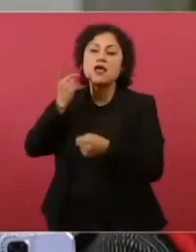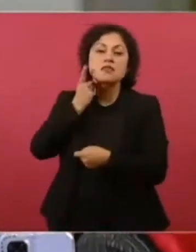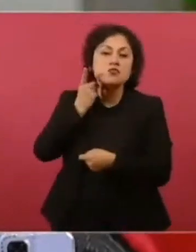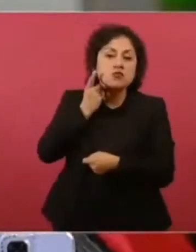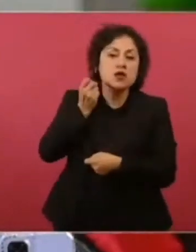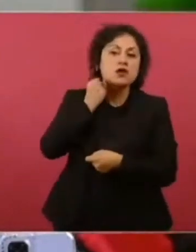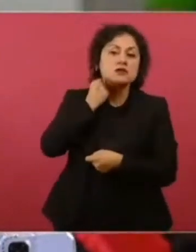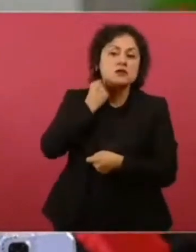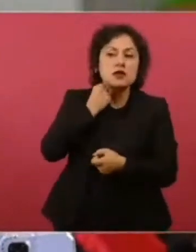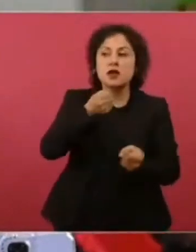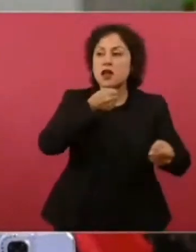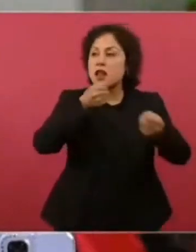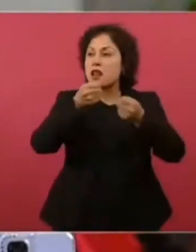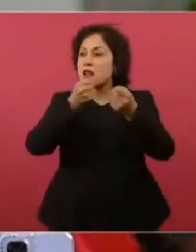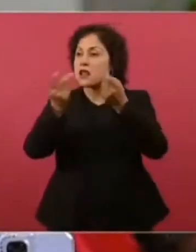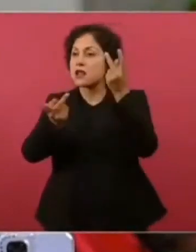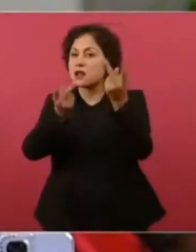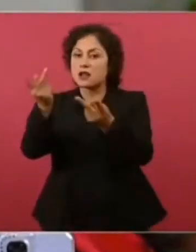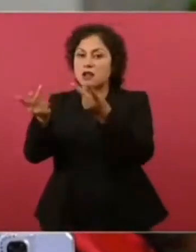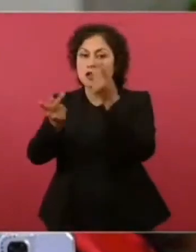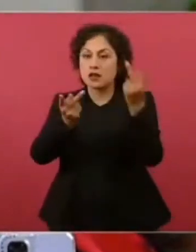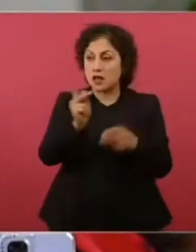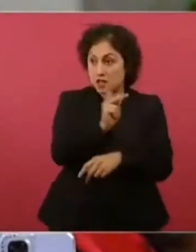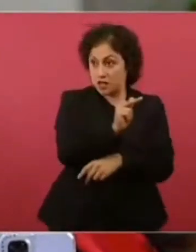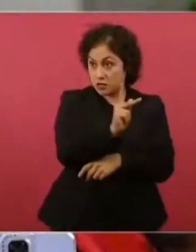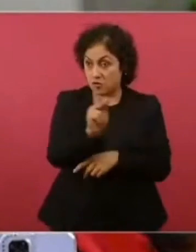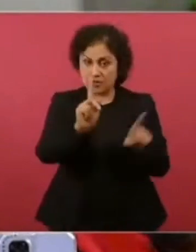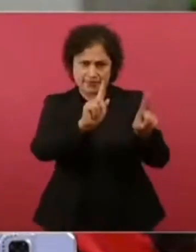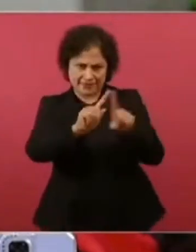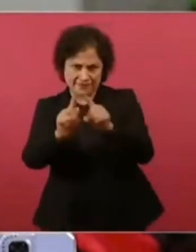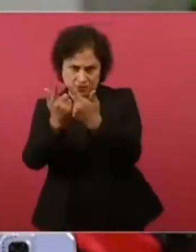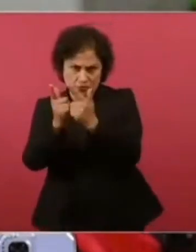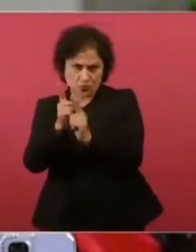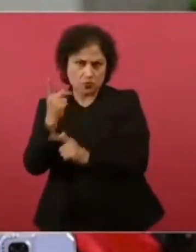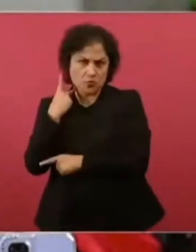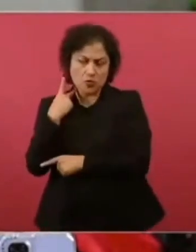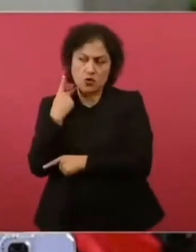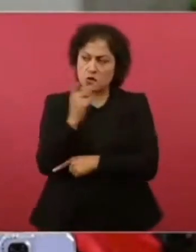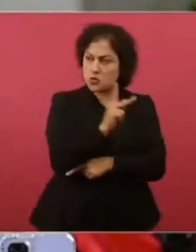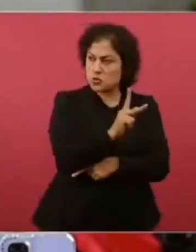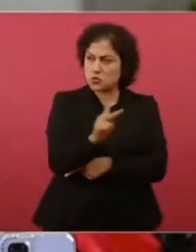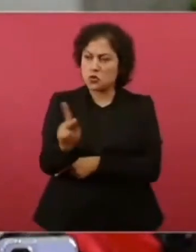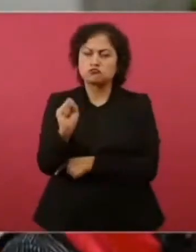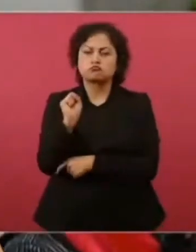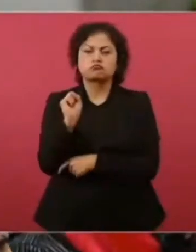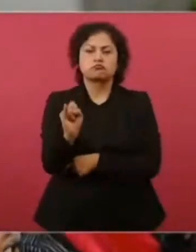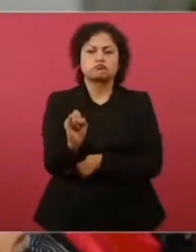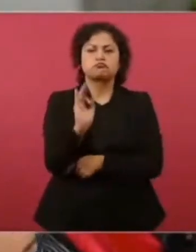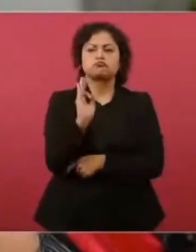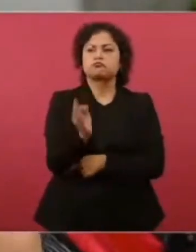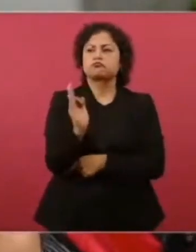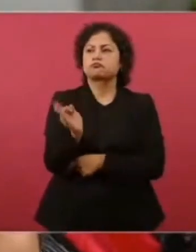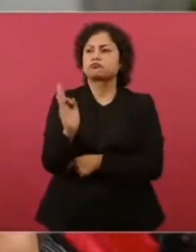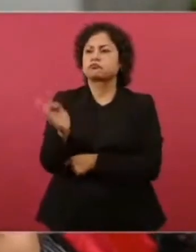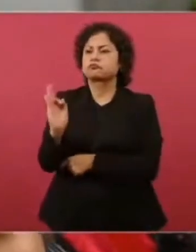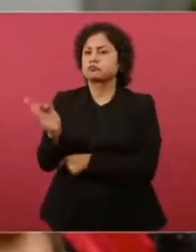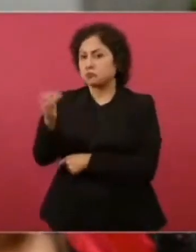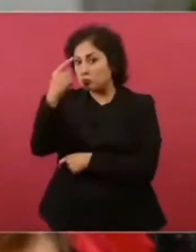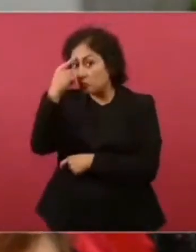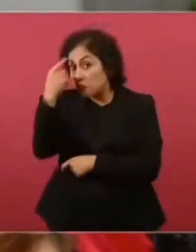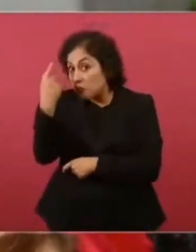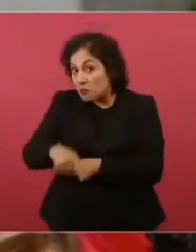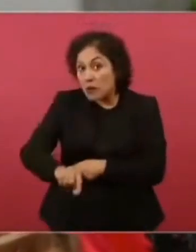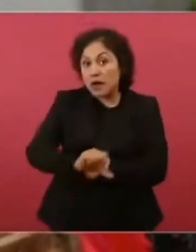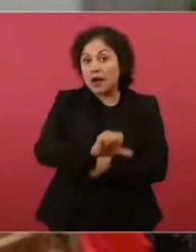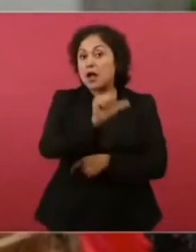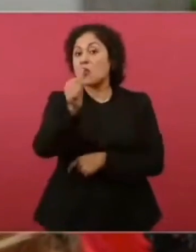coincidieron de todos los partidos políticos para permitirle a los hermanos migrantes el voto migrante.